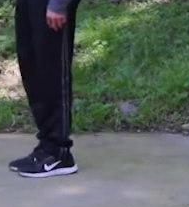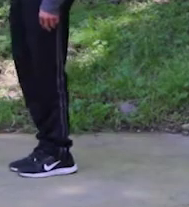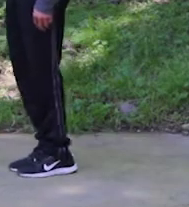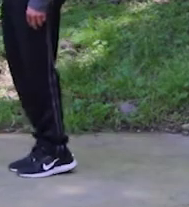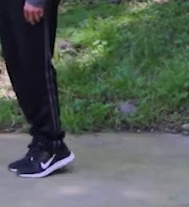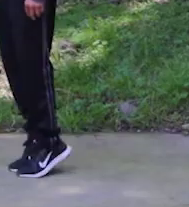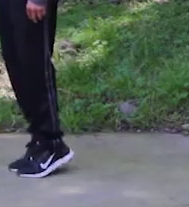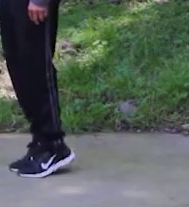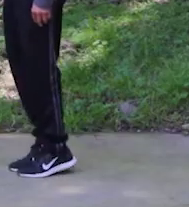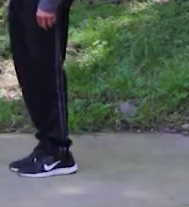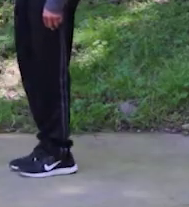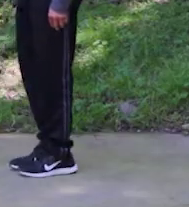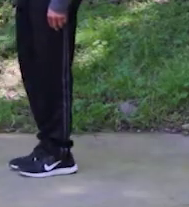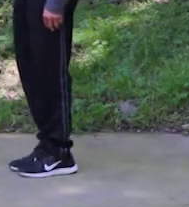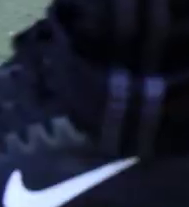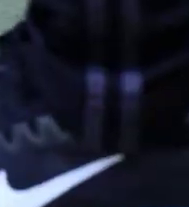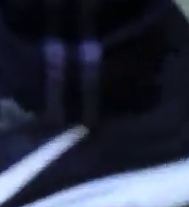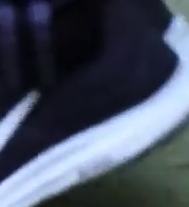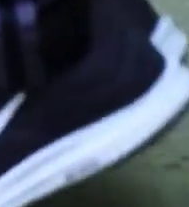es. Muy bien.